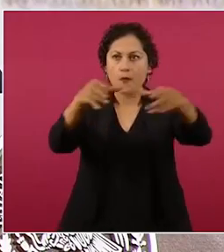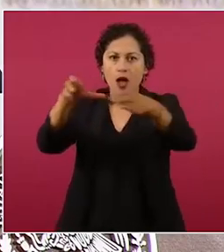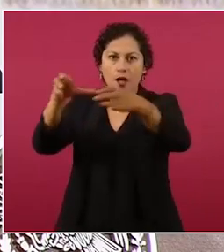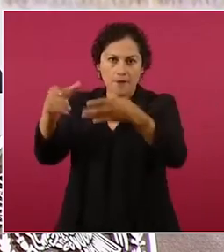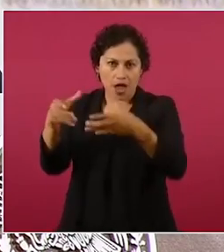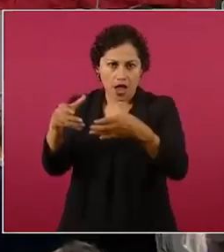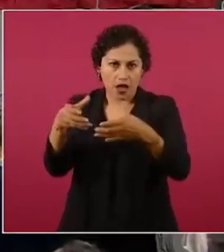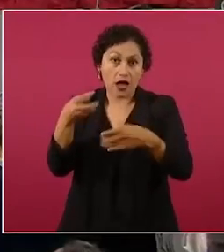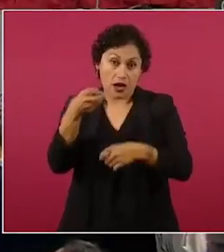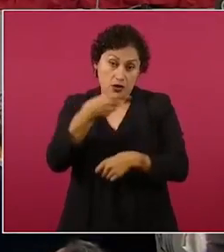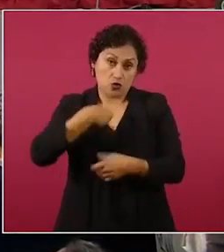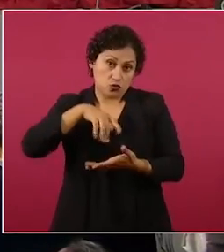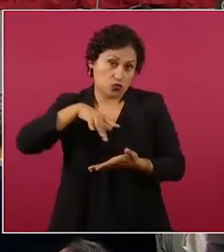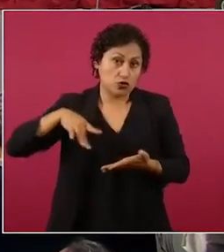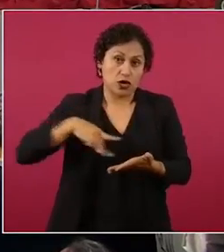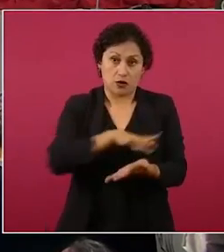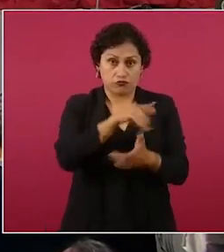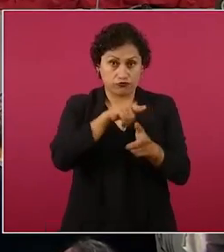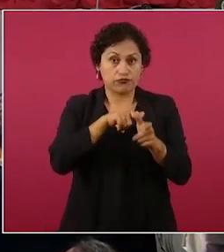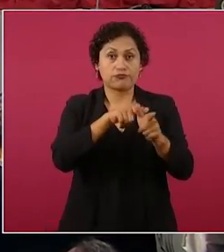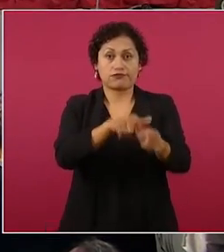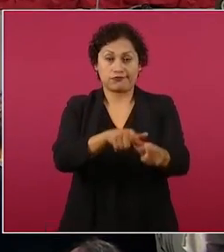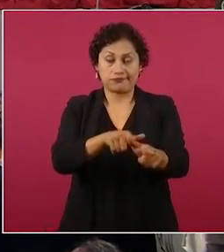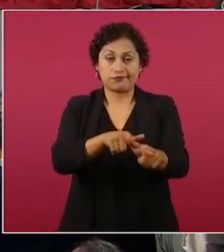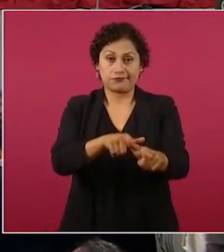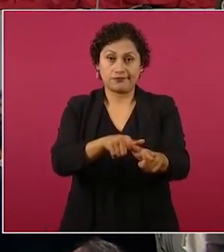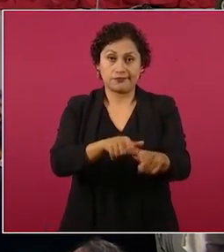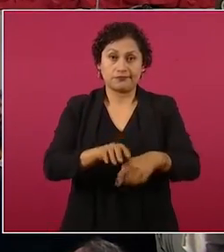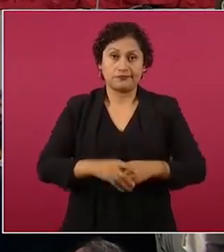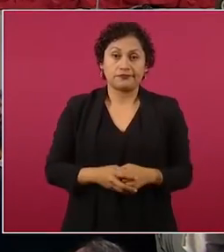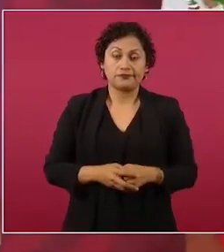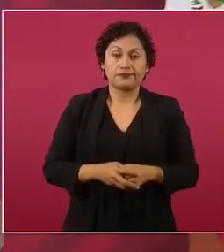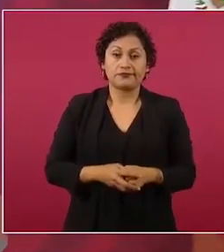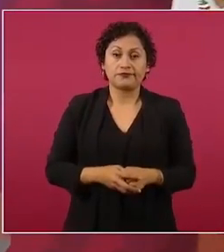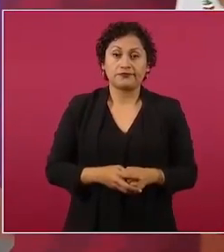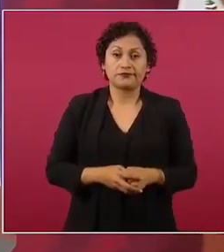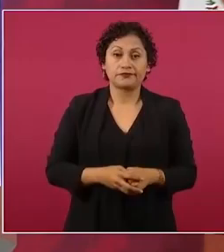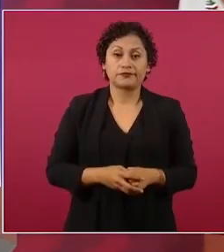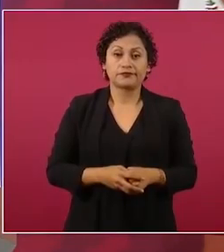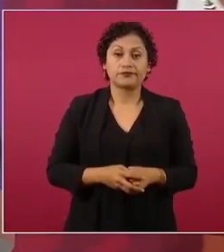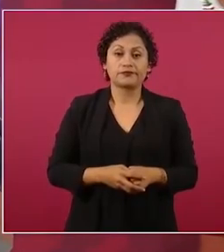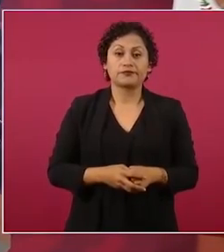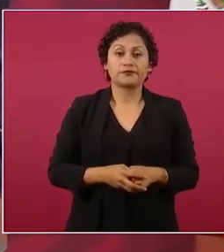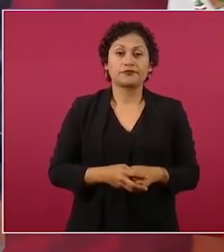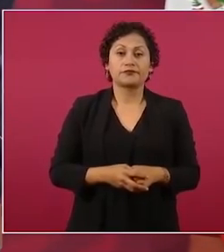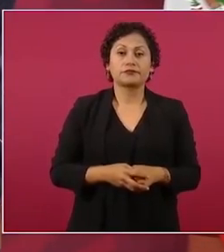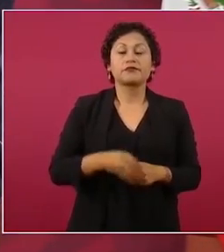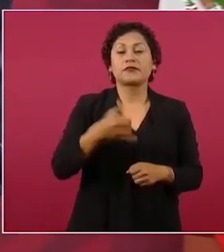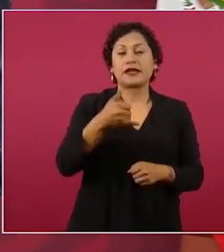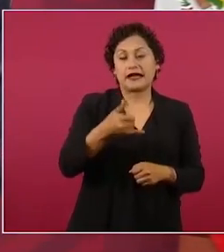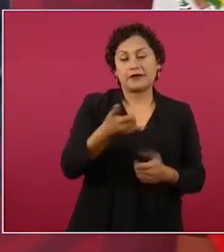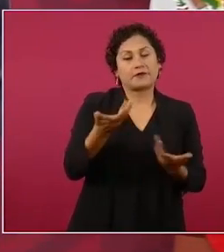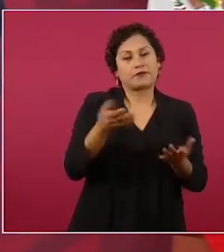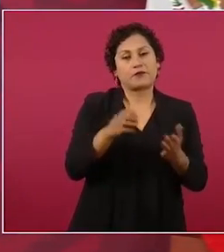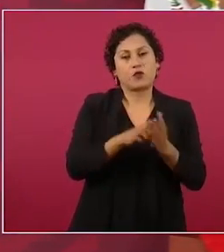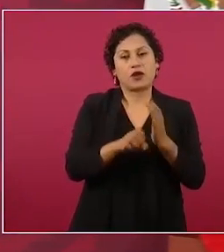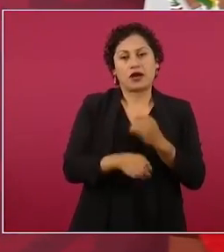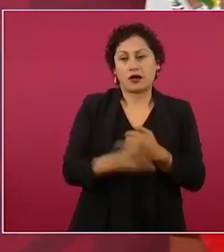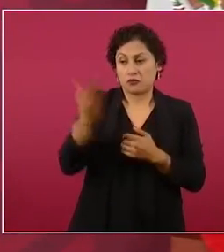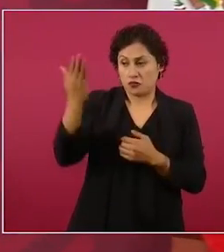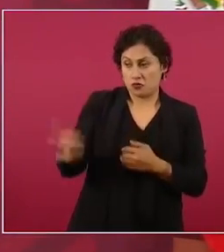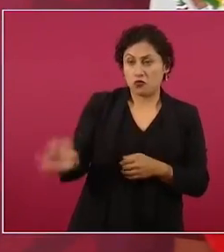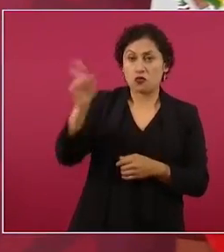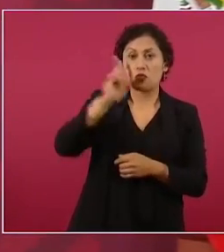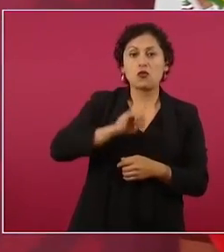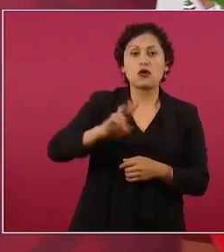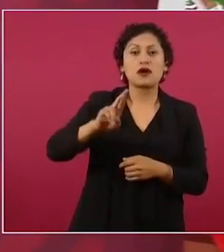Y en cuanto a Raquel, la conozco desde hace